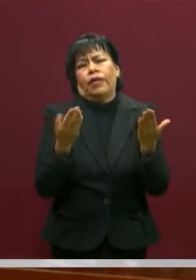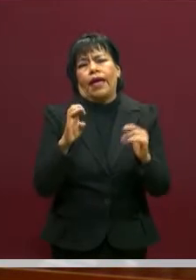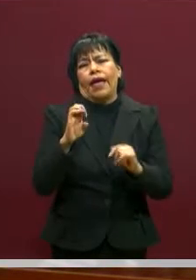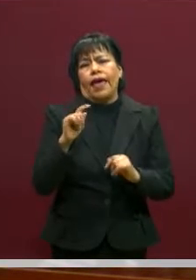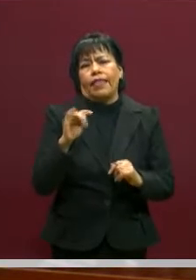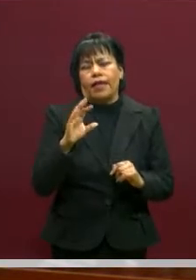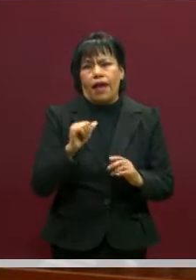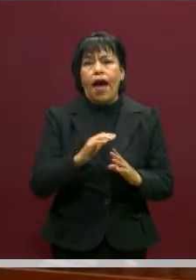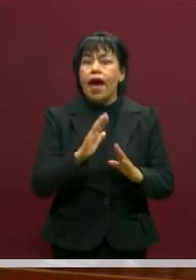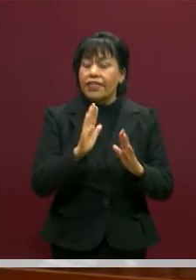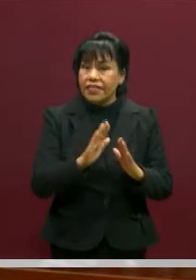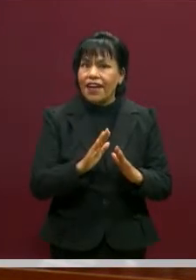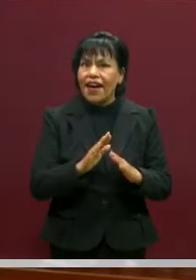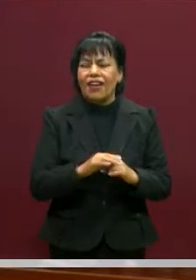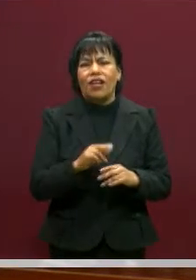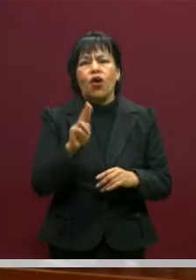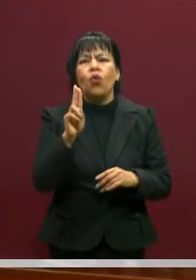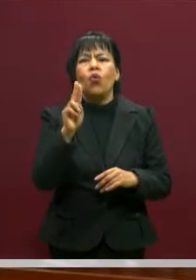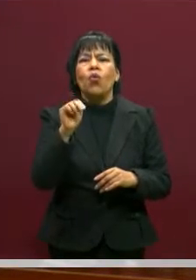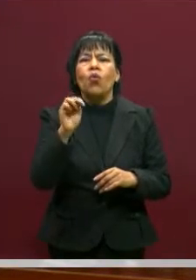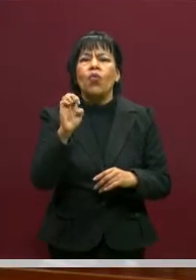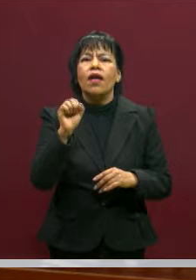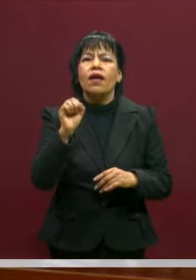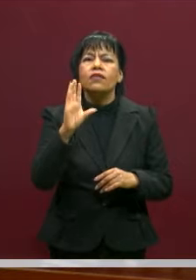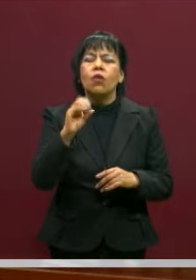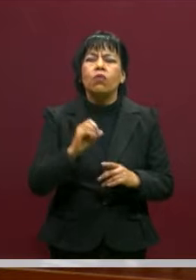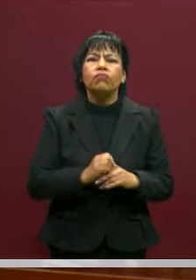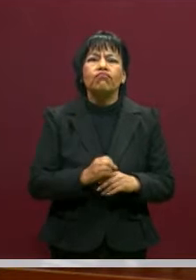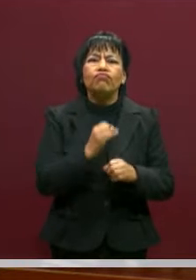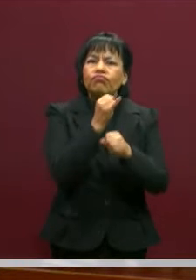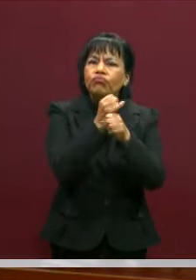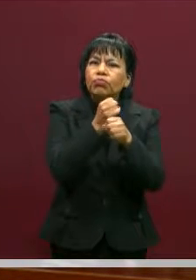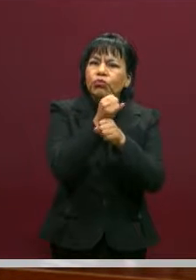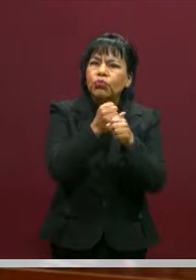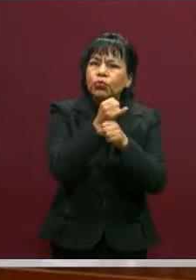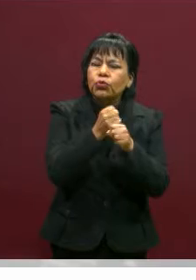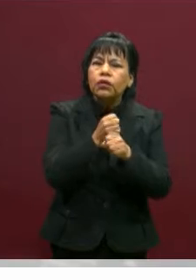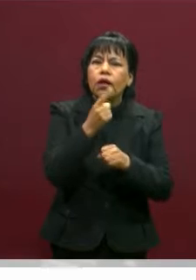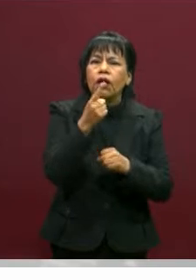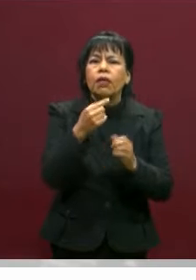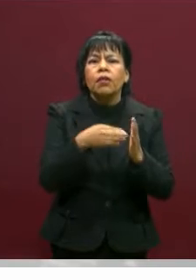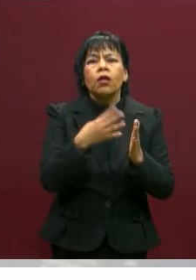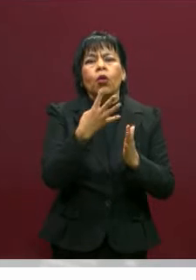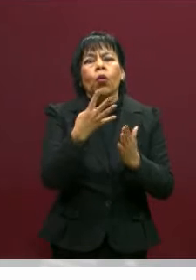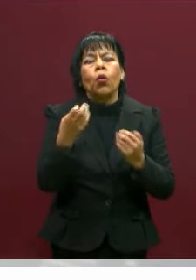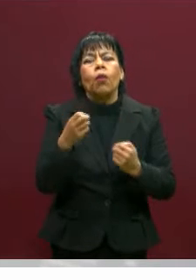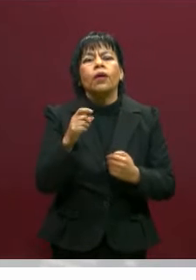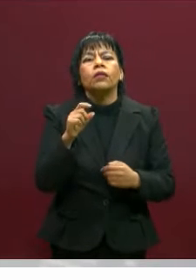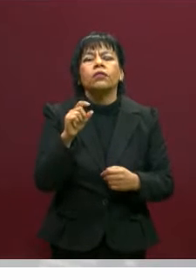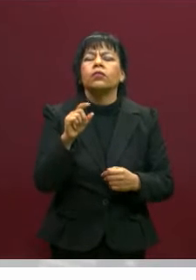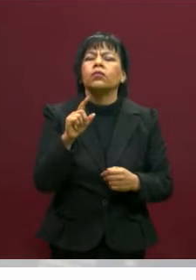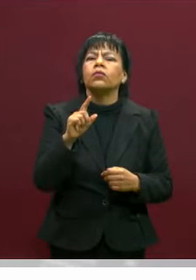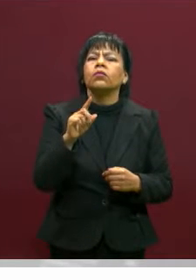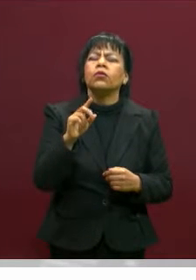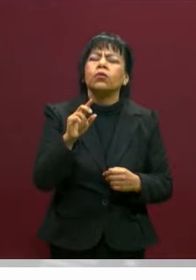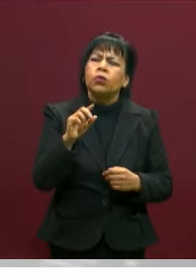Eso ya nos lo señaló la UNESCO. Hay un estudio en 1971, el informe FAURE, en